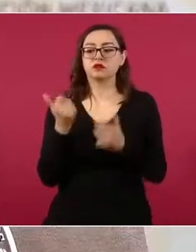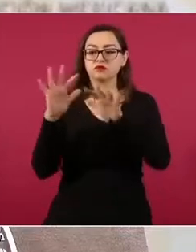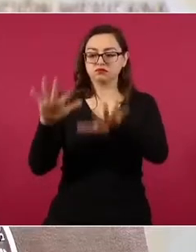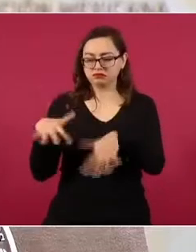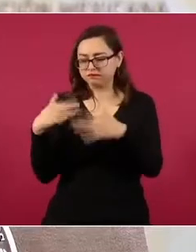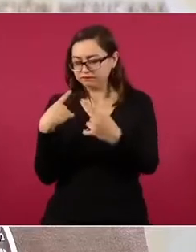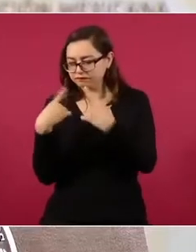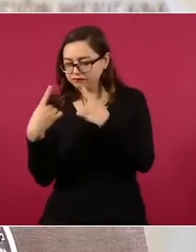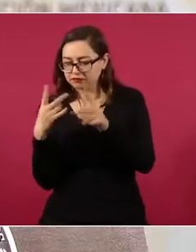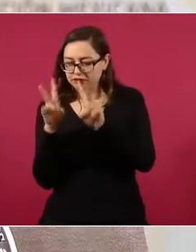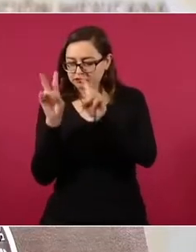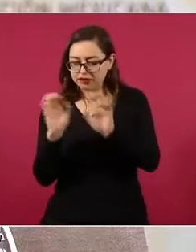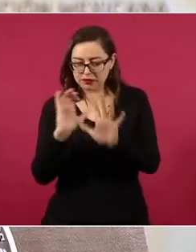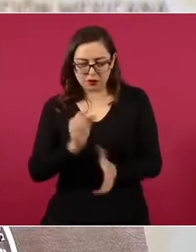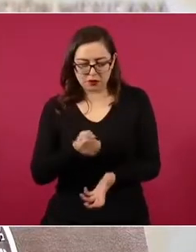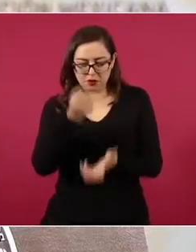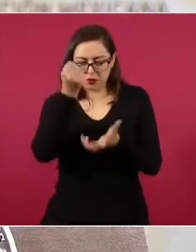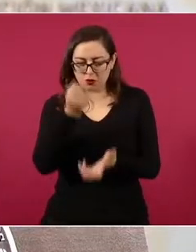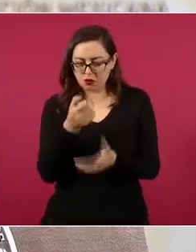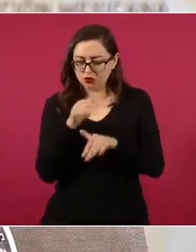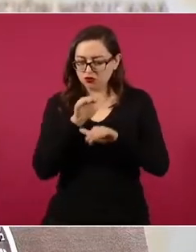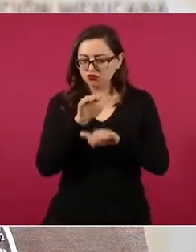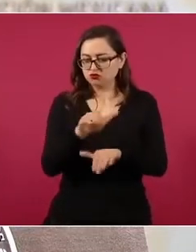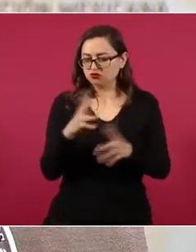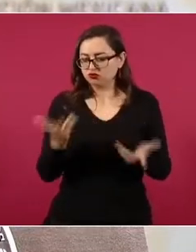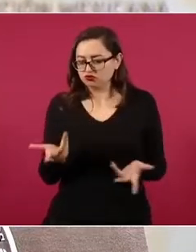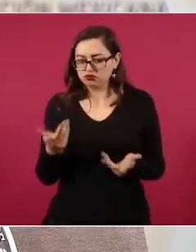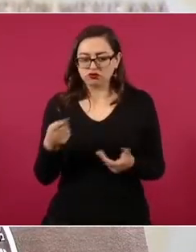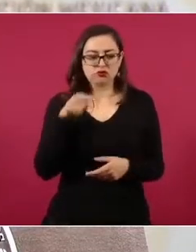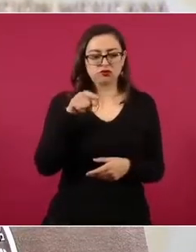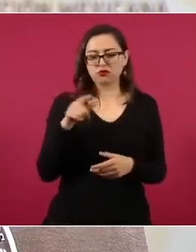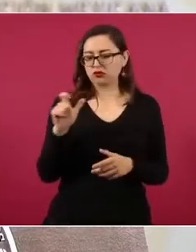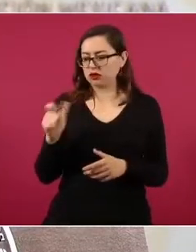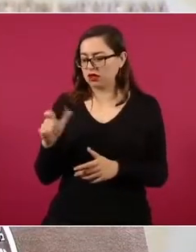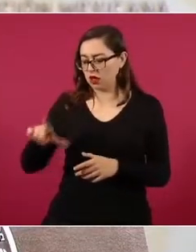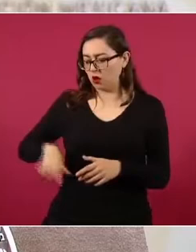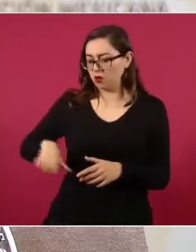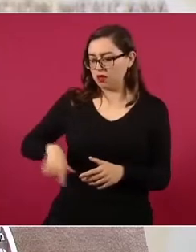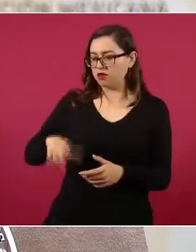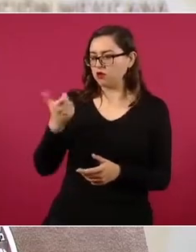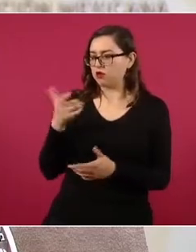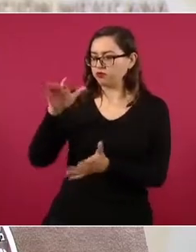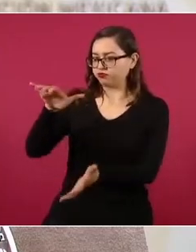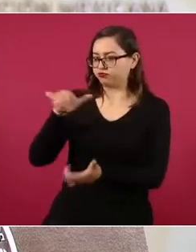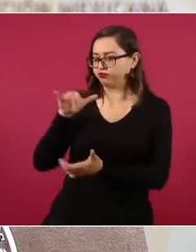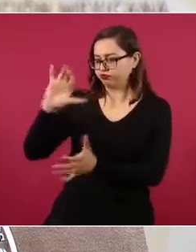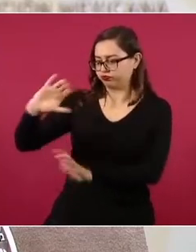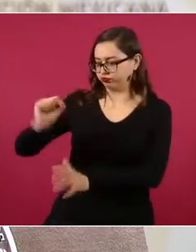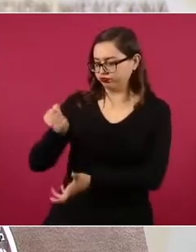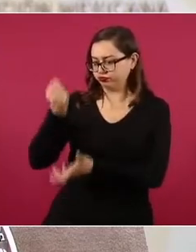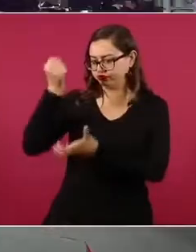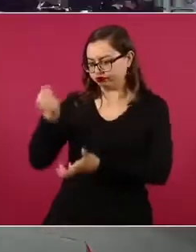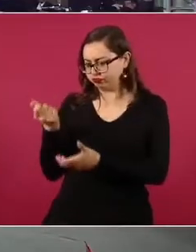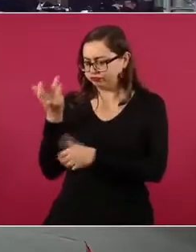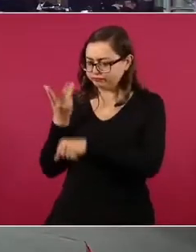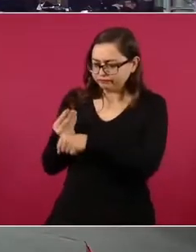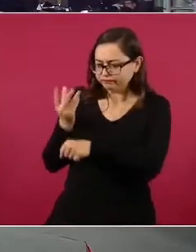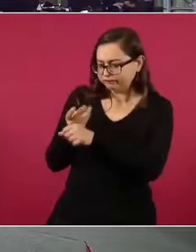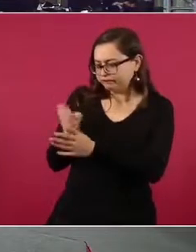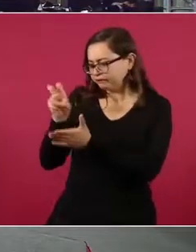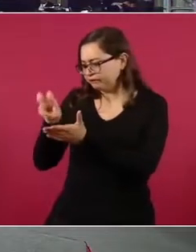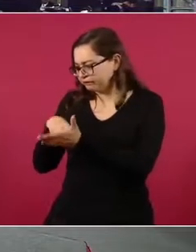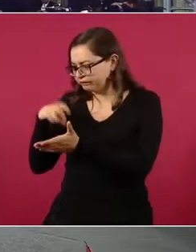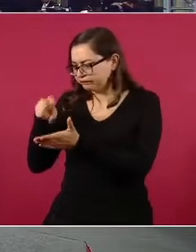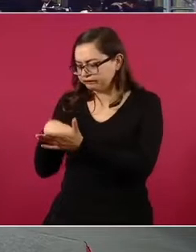en materia de capitalización al Fondo de Estabilización de los Ingresos Presupuestarios, pero de